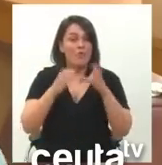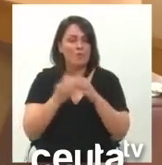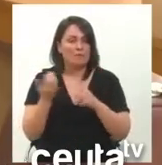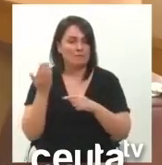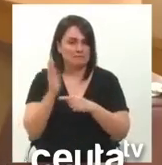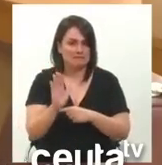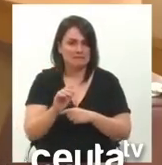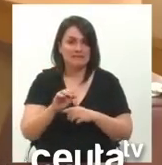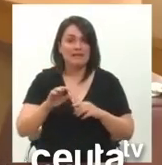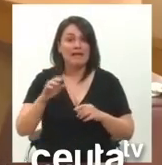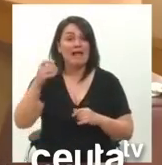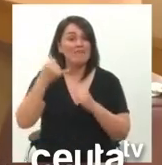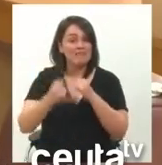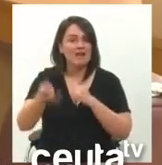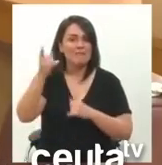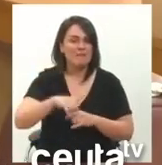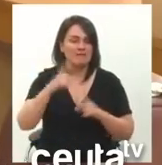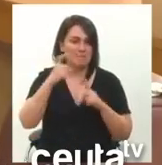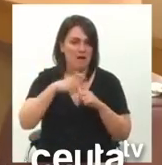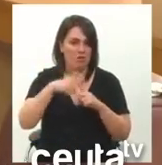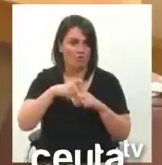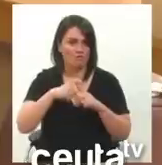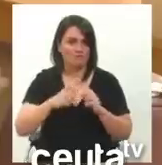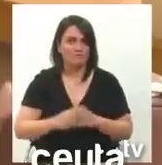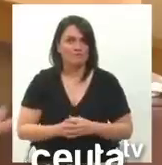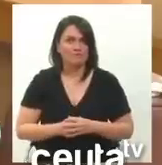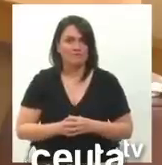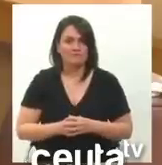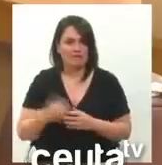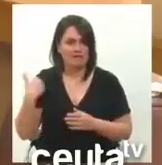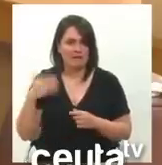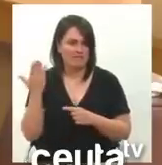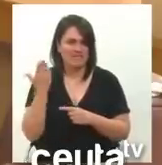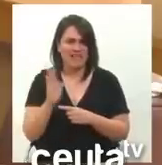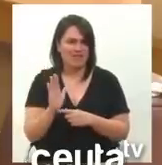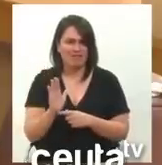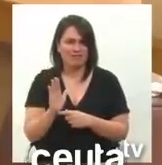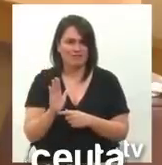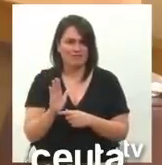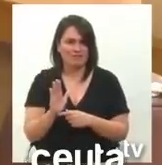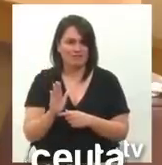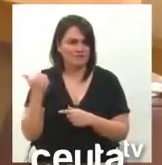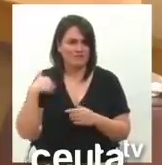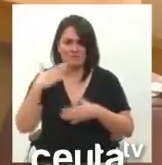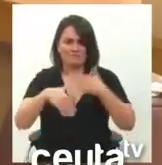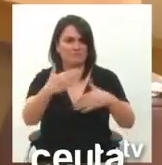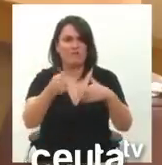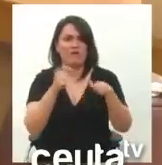ustedes a finales del mes de mayo. Esto ya está presentado, esto ya está siguiendo sus cauces.